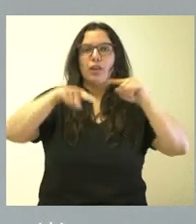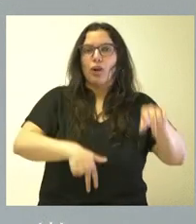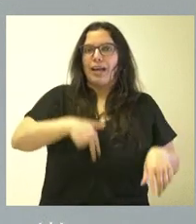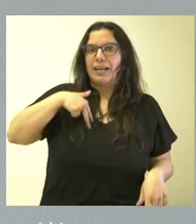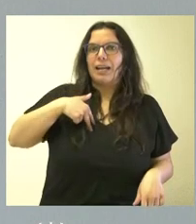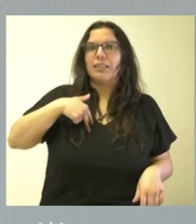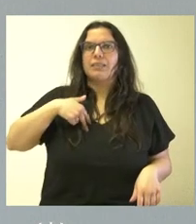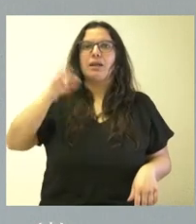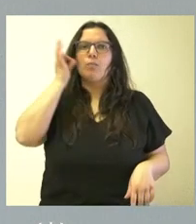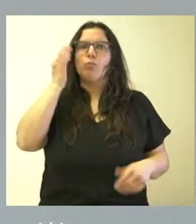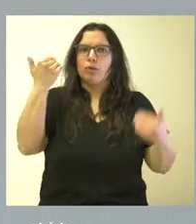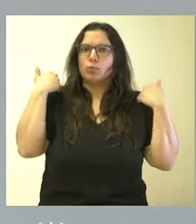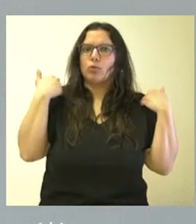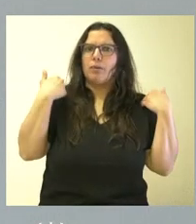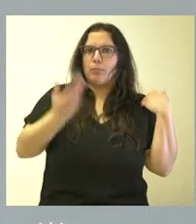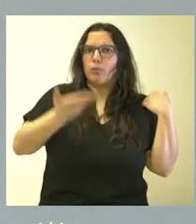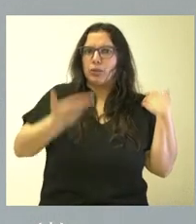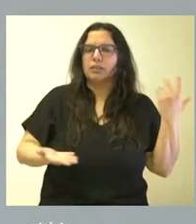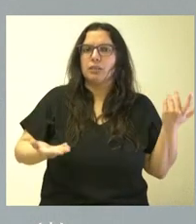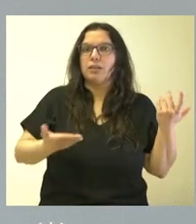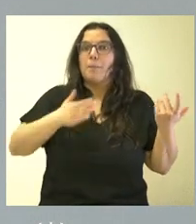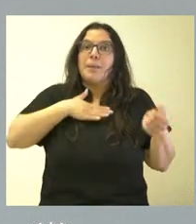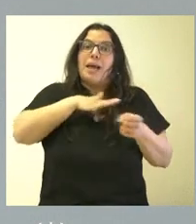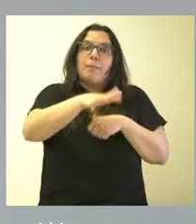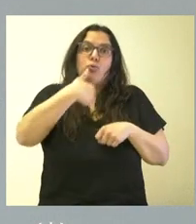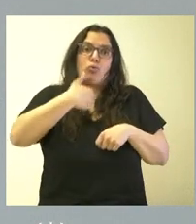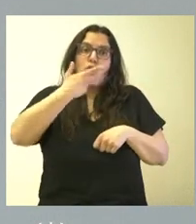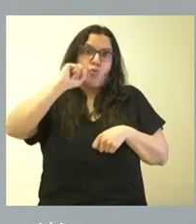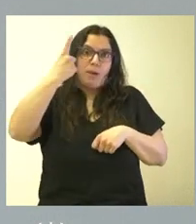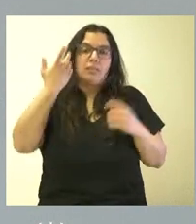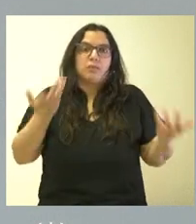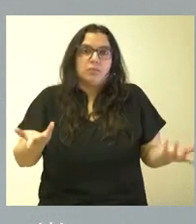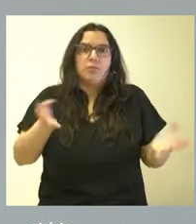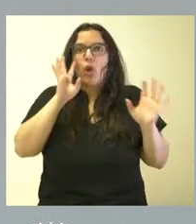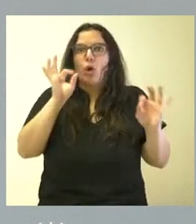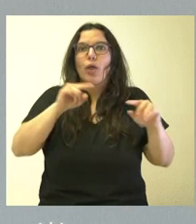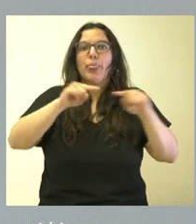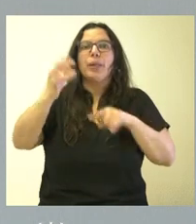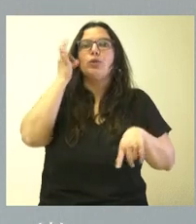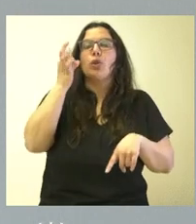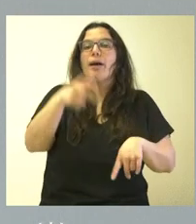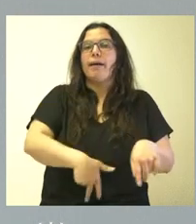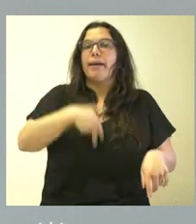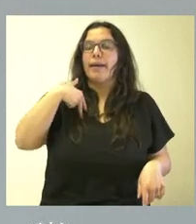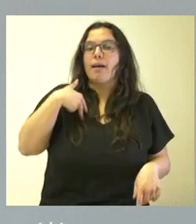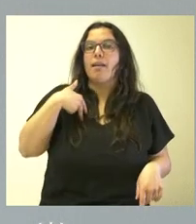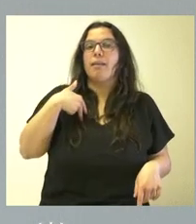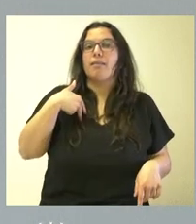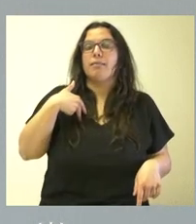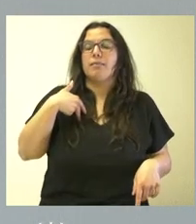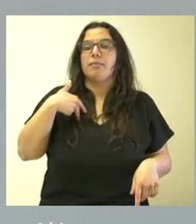hay responsabilidades muy importantes. Si usted me pregunta en el ámbito mío, que es el que más conozco, pues claro, la directora general de